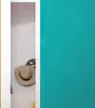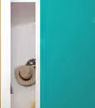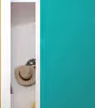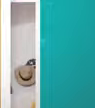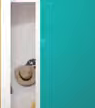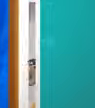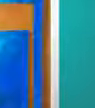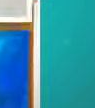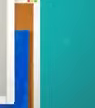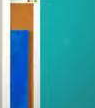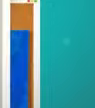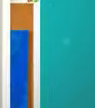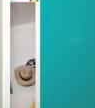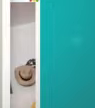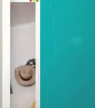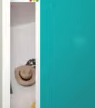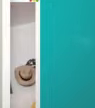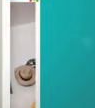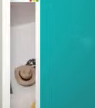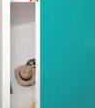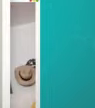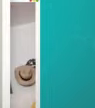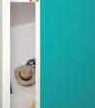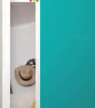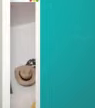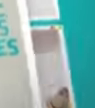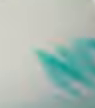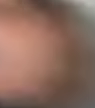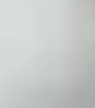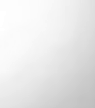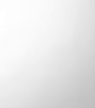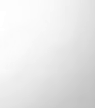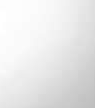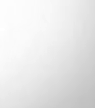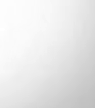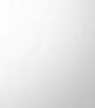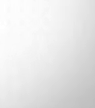de solidaridad. Que el aislamiento no separe nuestros corazones.